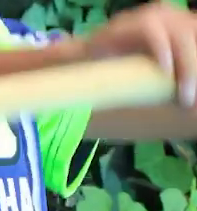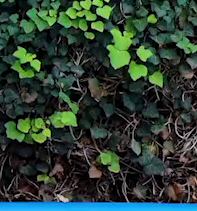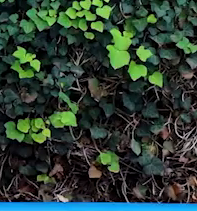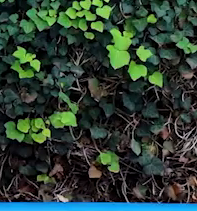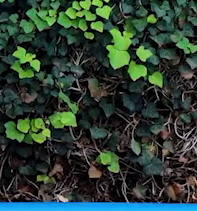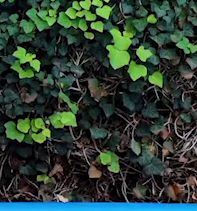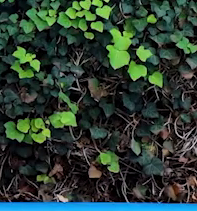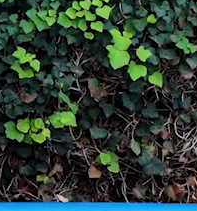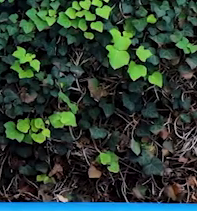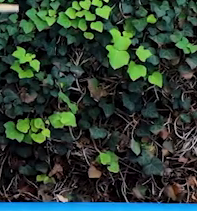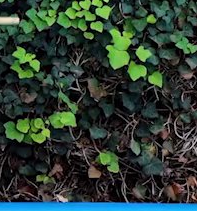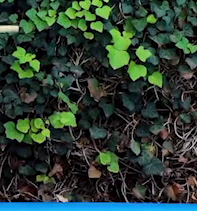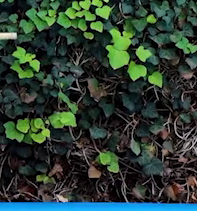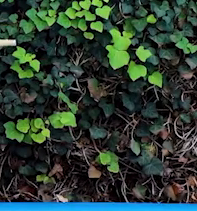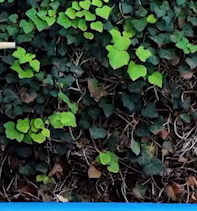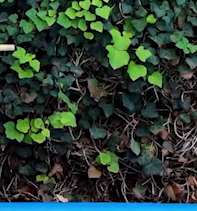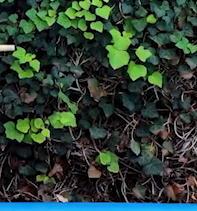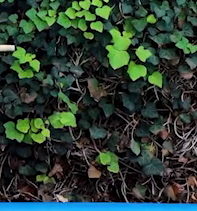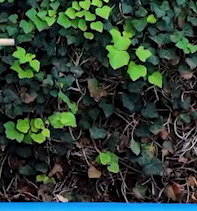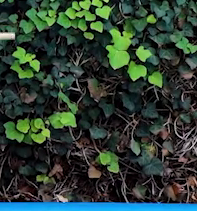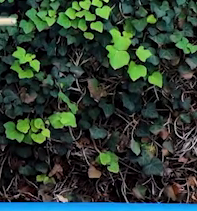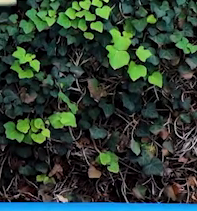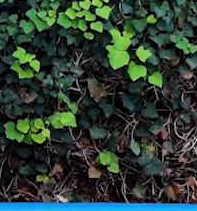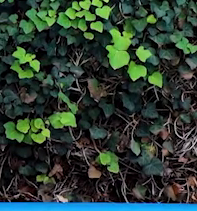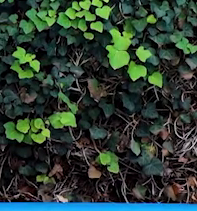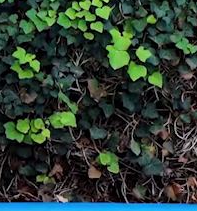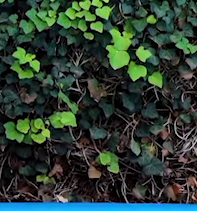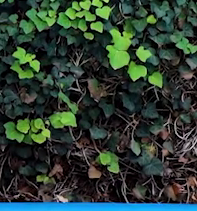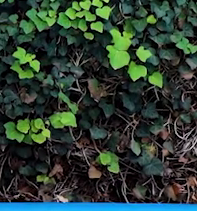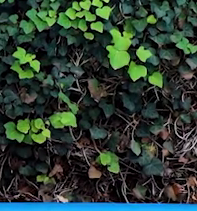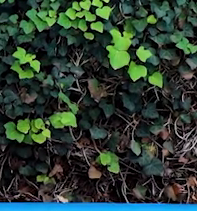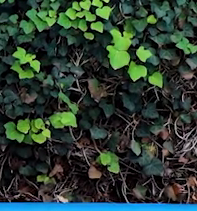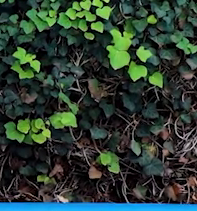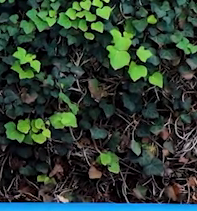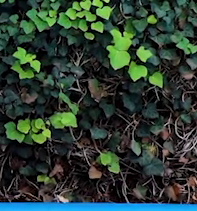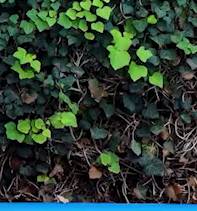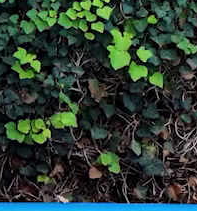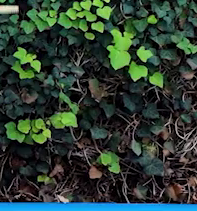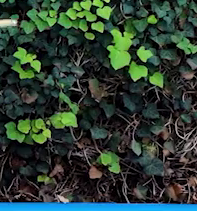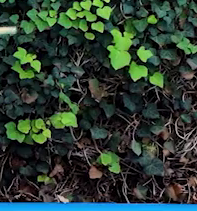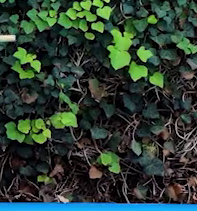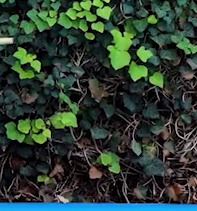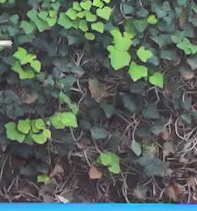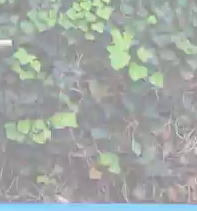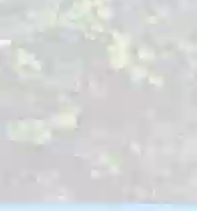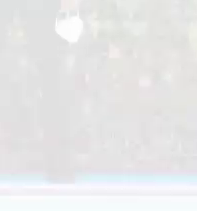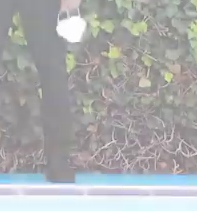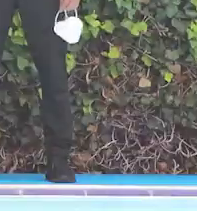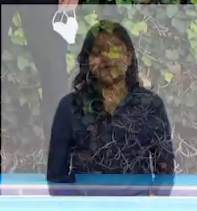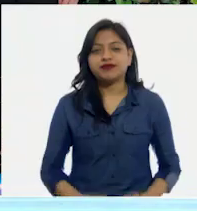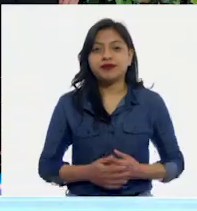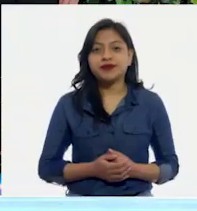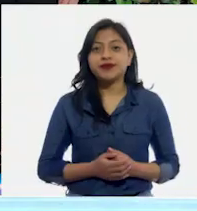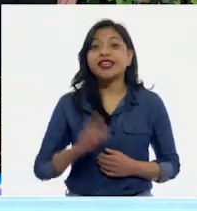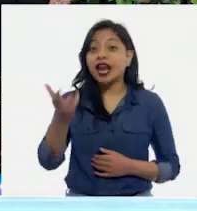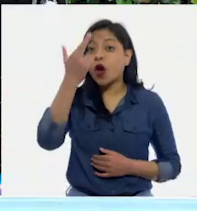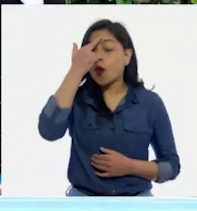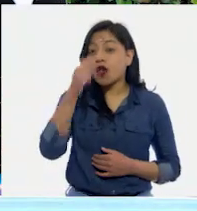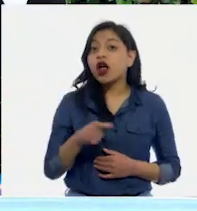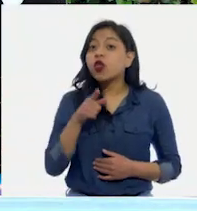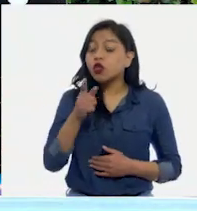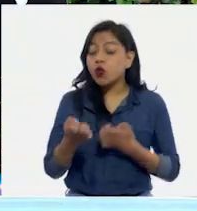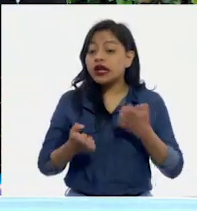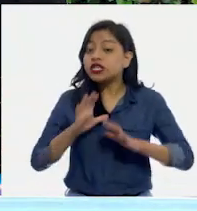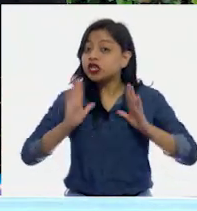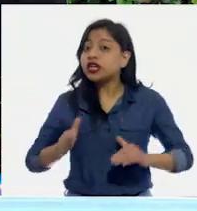Extendiendo los brazos. Espalda derecha. Muy bien. Recuerda, al